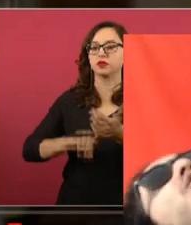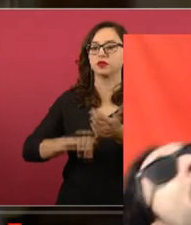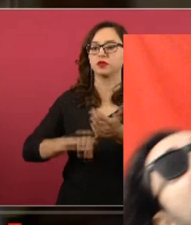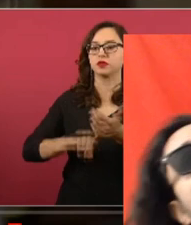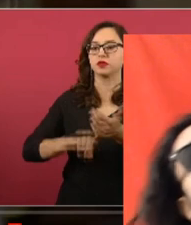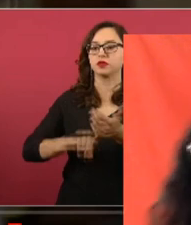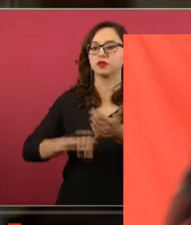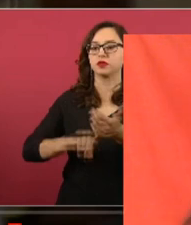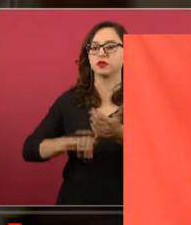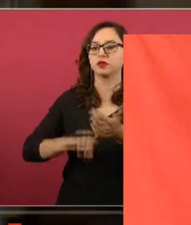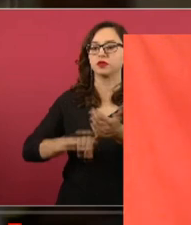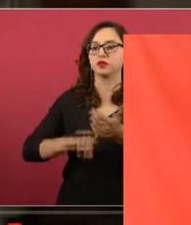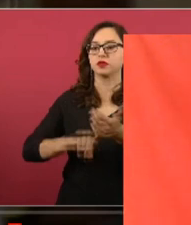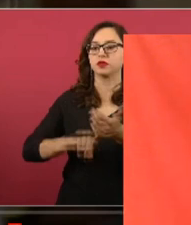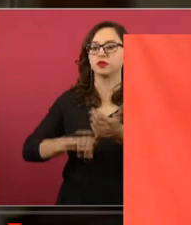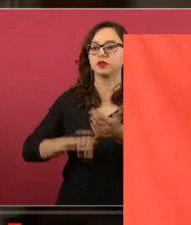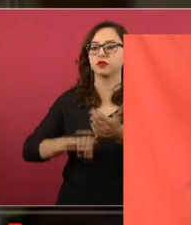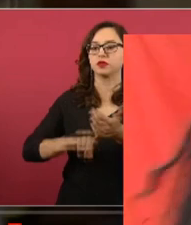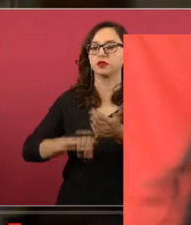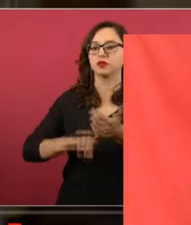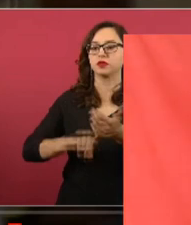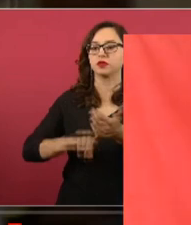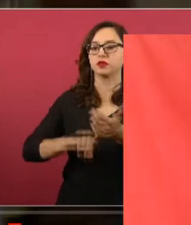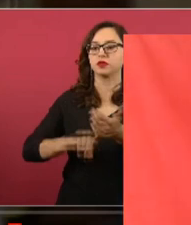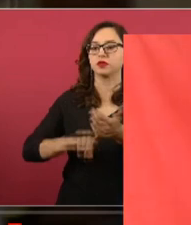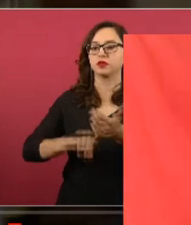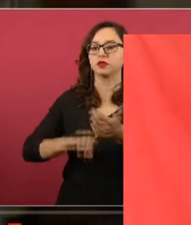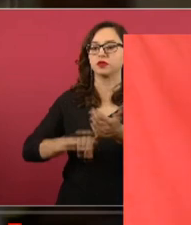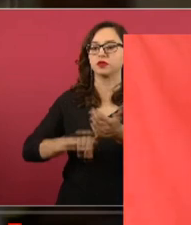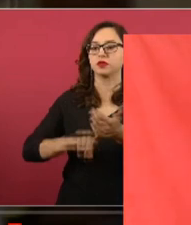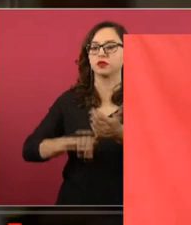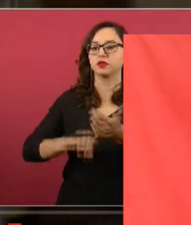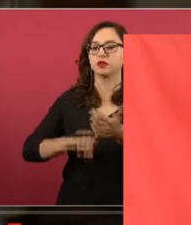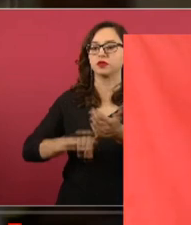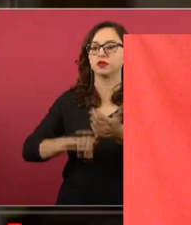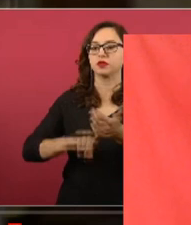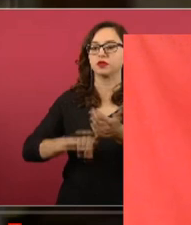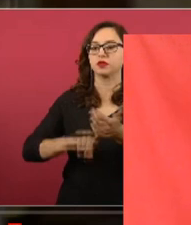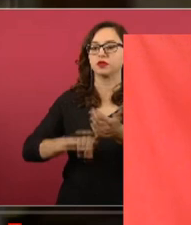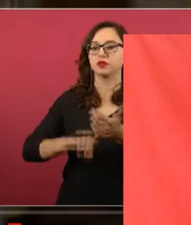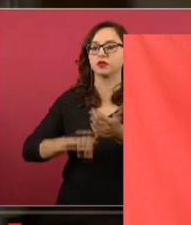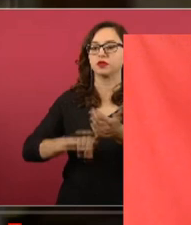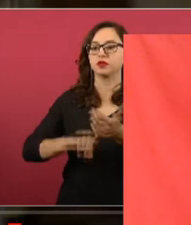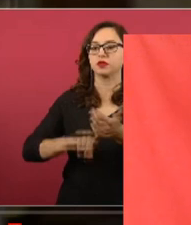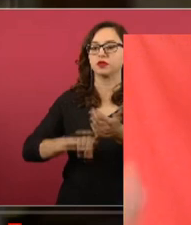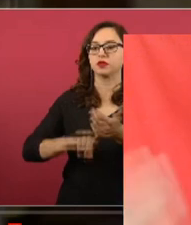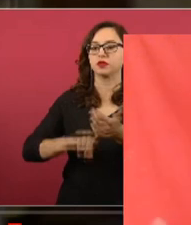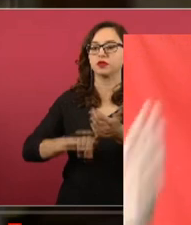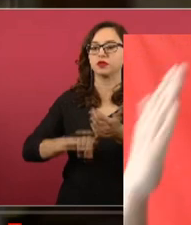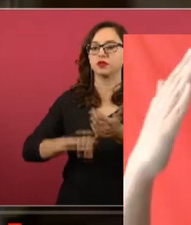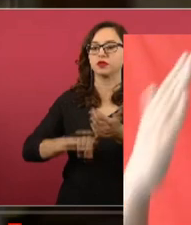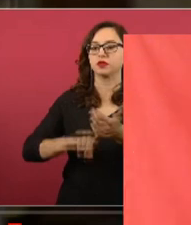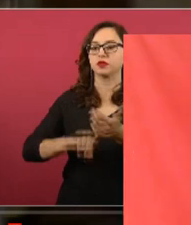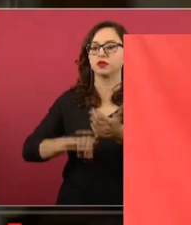Hay nubarrones como en su corazón. Compatriotas, de eso te hablaré. El presidente pues dijo en la mañanera, no